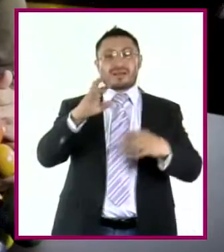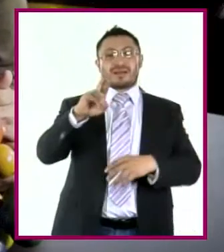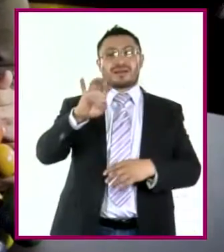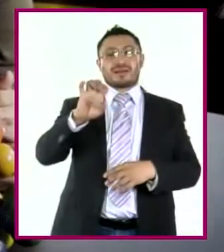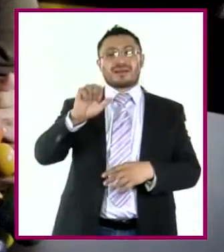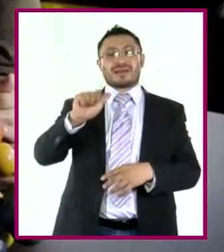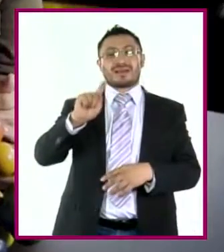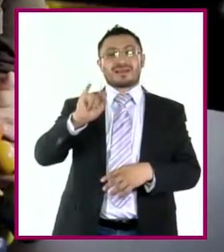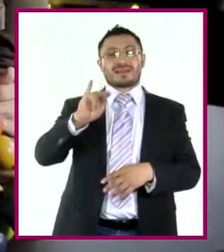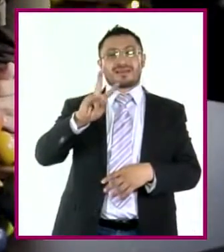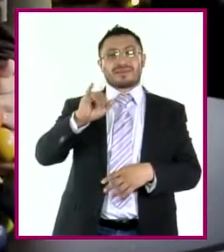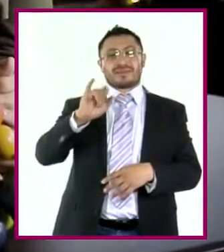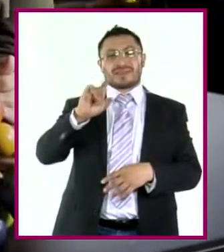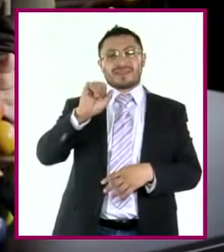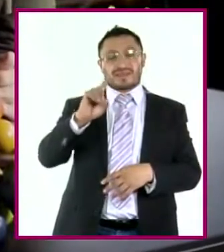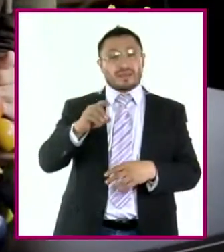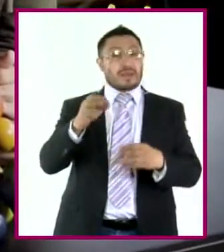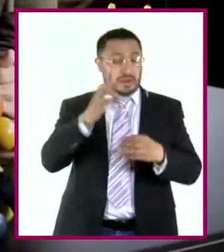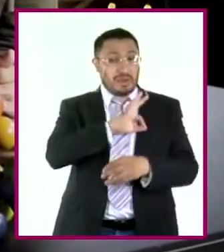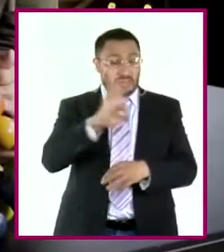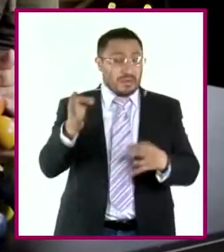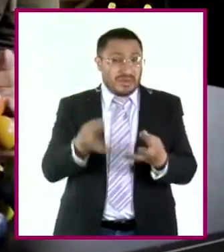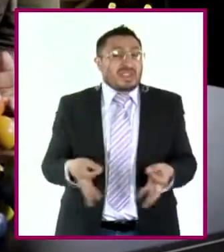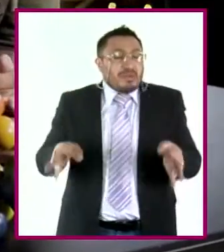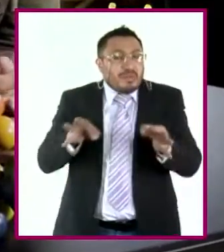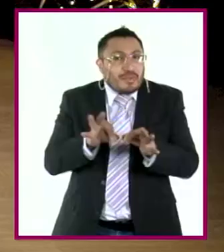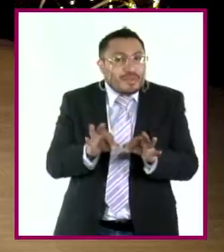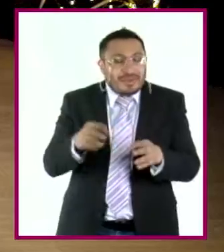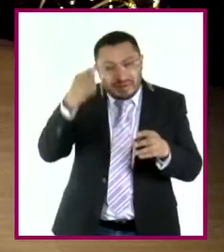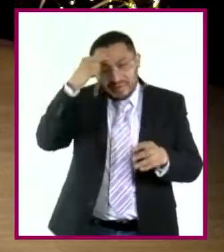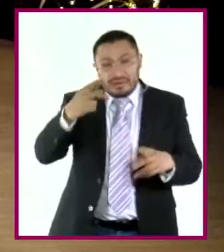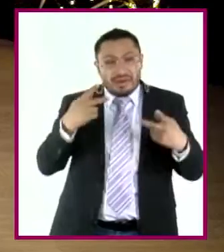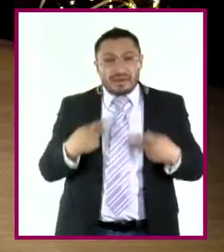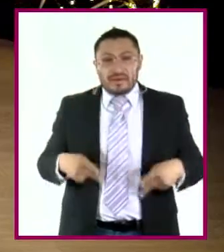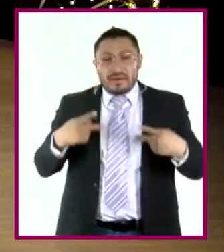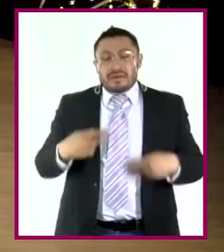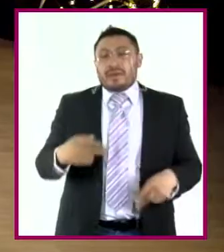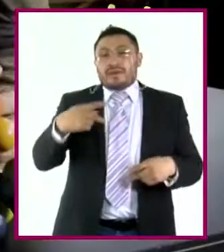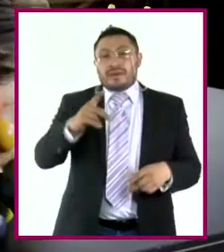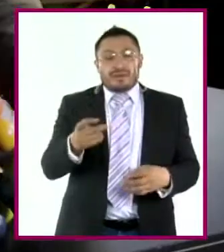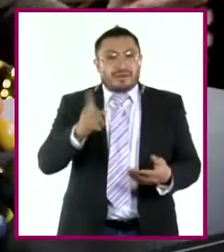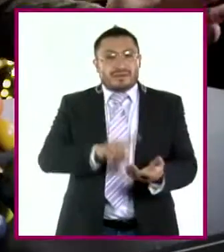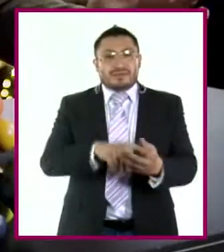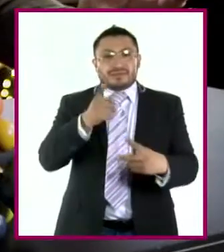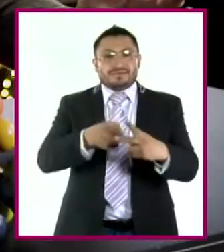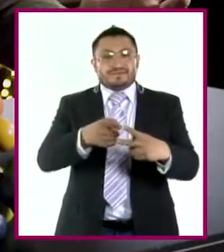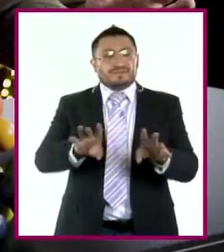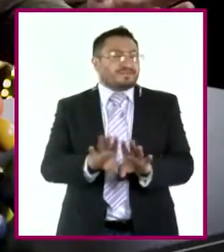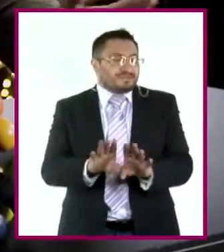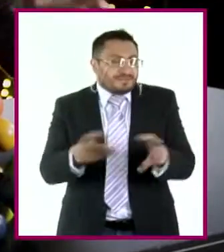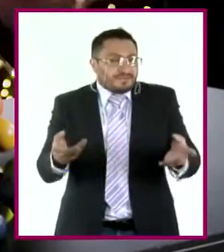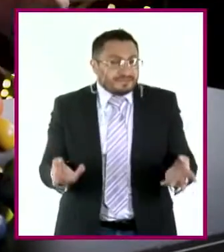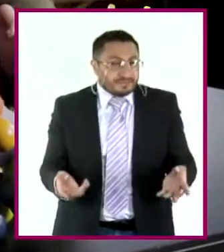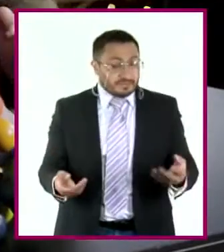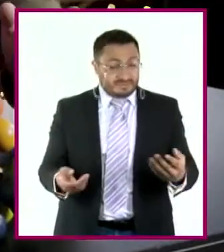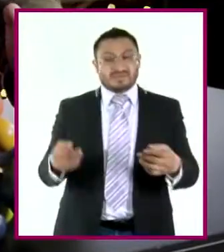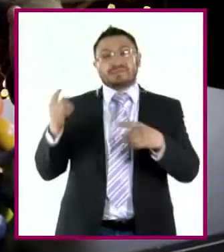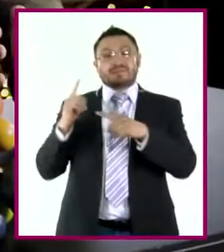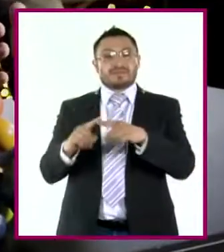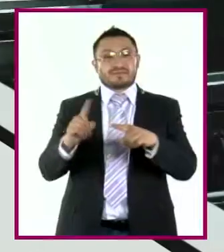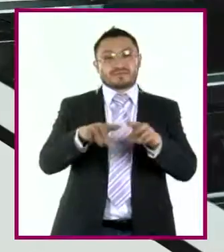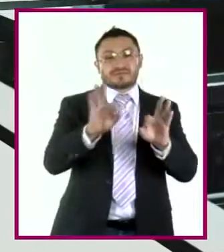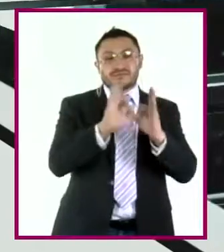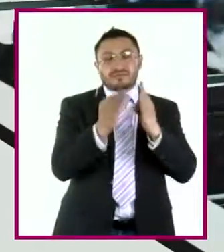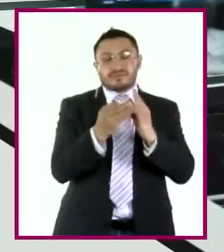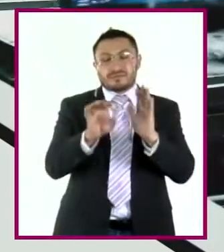puede ser algo muy importante para los artistas, pero te preguntarás cómo juegan las matemáticas. Pues de muchas maneras, desde la resolución de